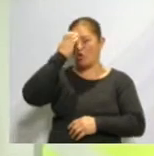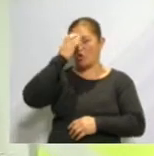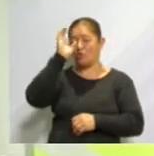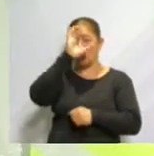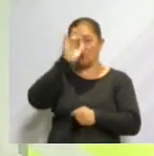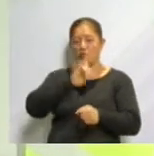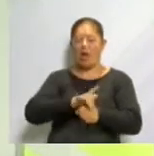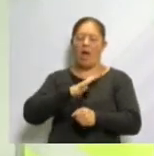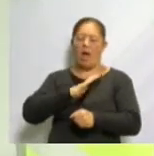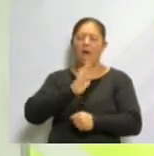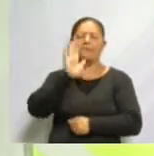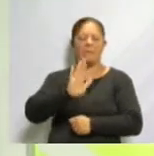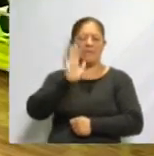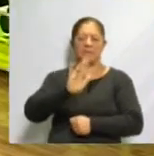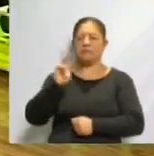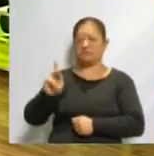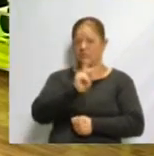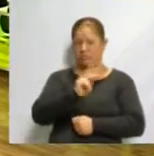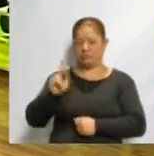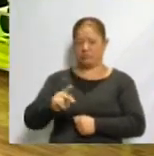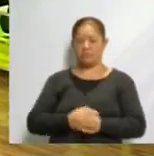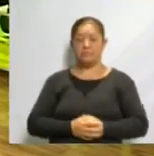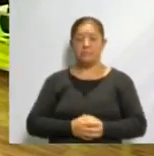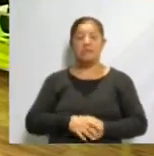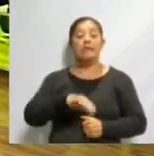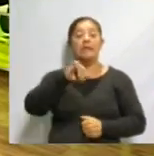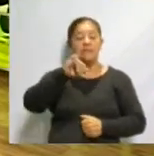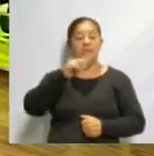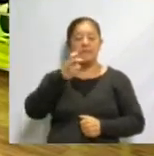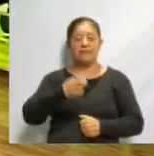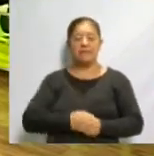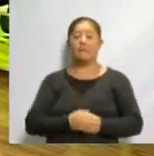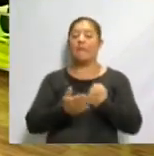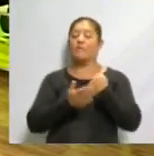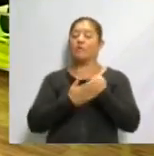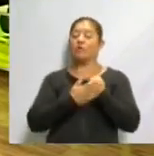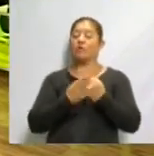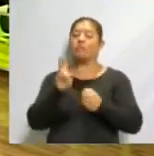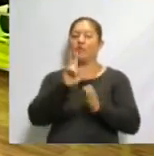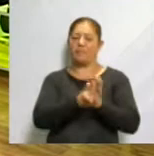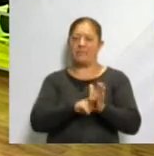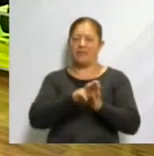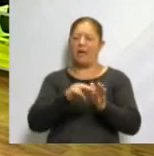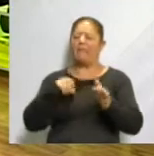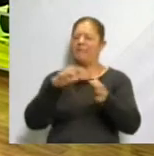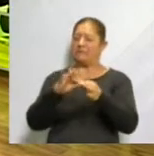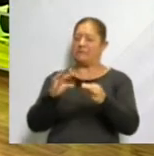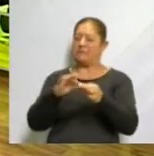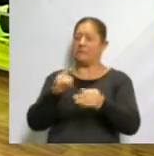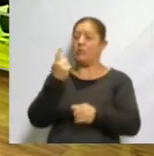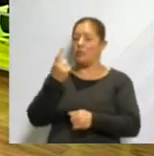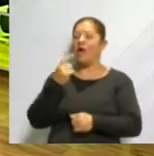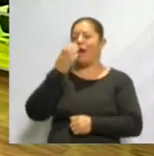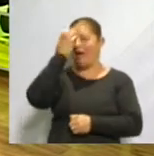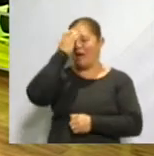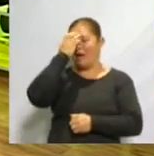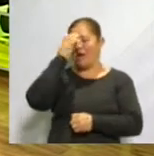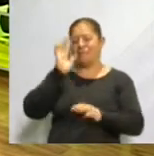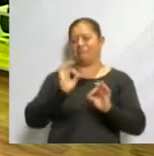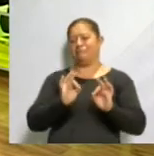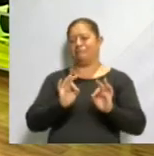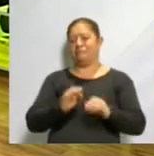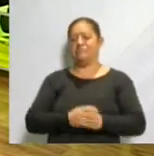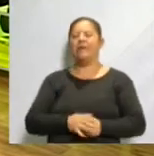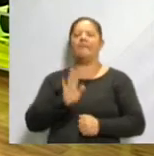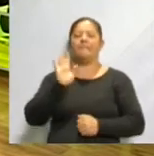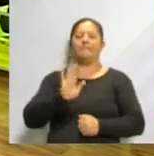ocultas relacionadas. Así es, y nuestra próxima cápsula nos hablará de una que ya conocemos muy bien por